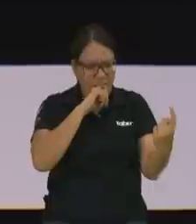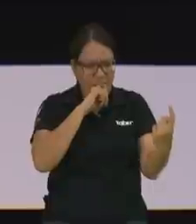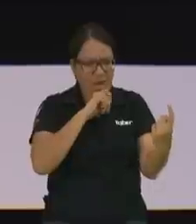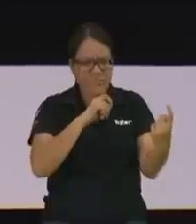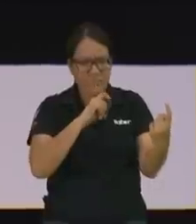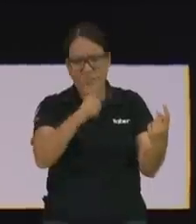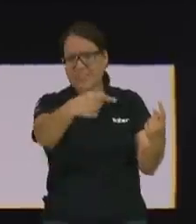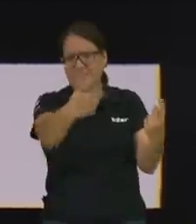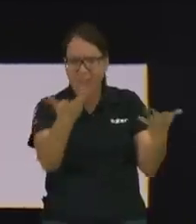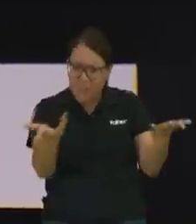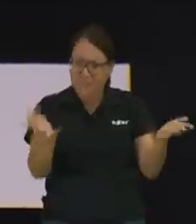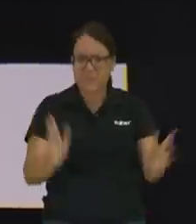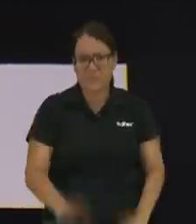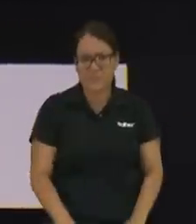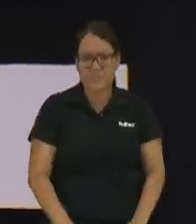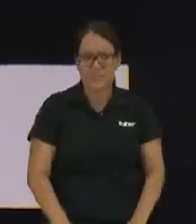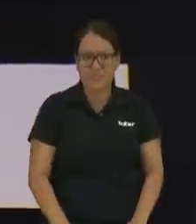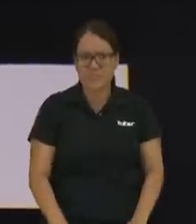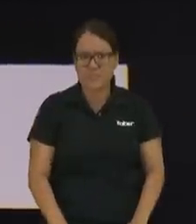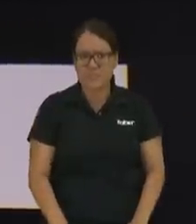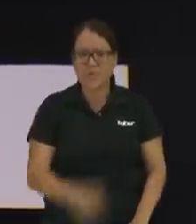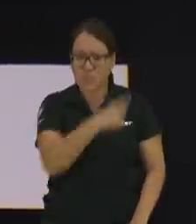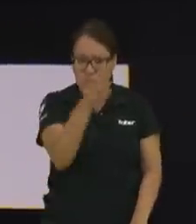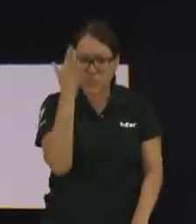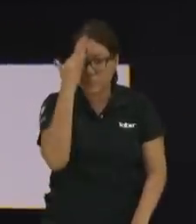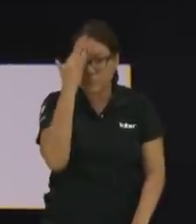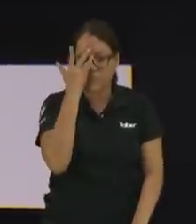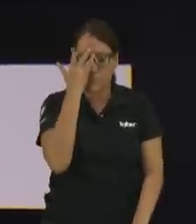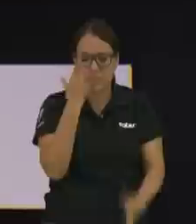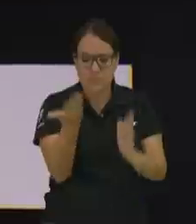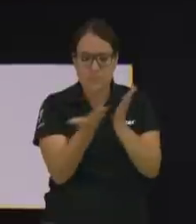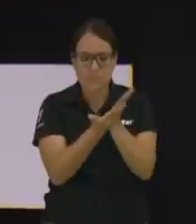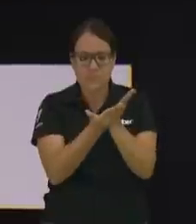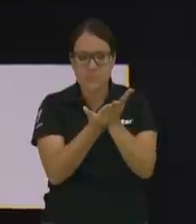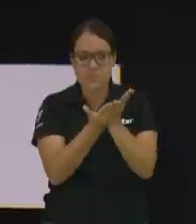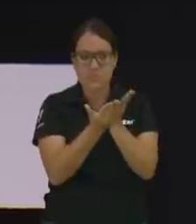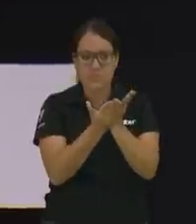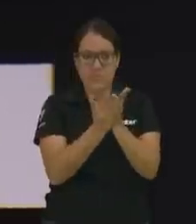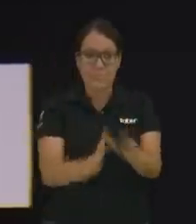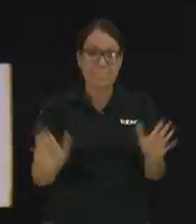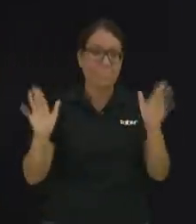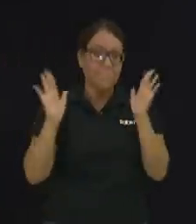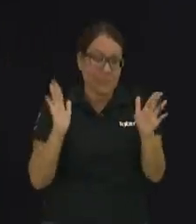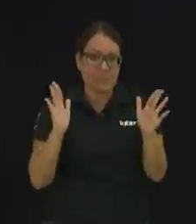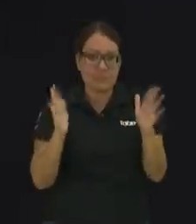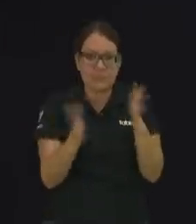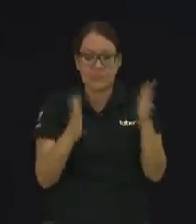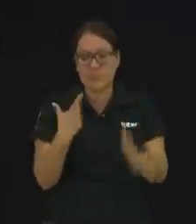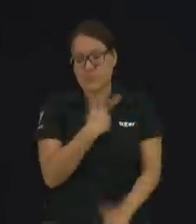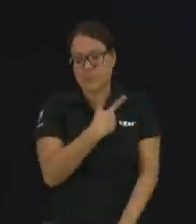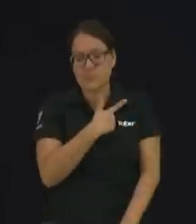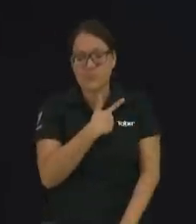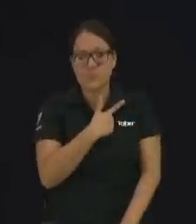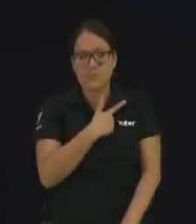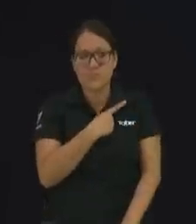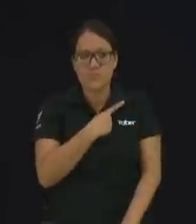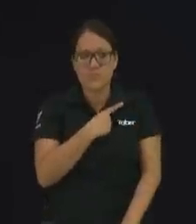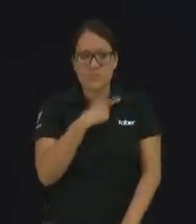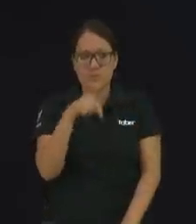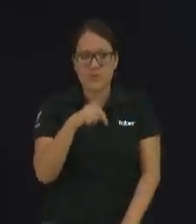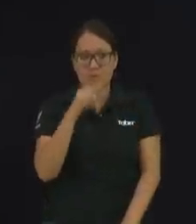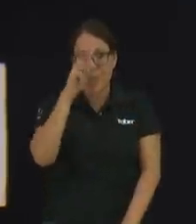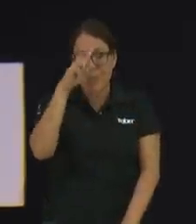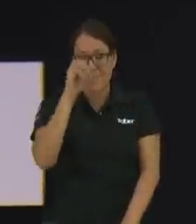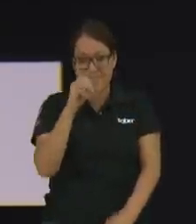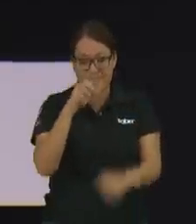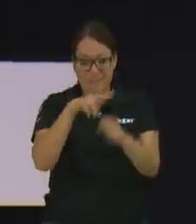vea la Biblia va pegando a la Biblia pero muchos de nosotros que estamos acá sin 20 dólares